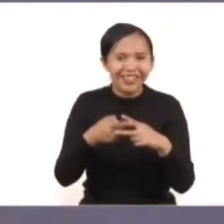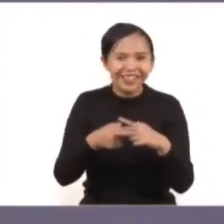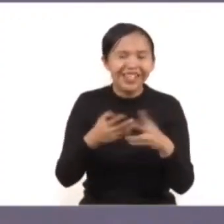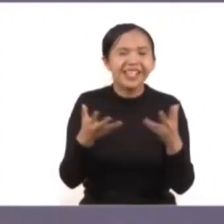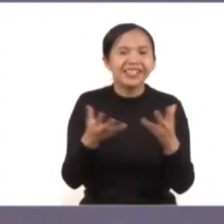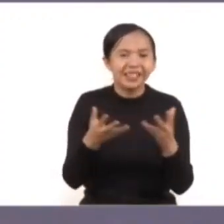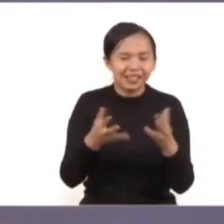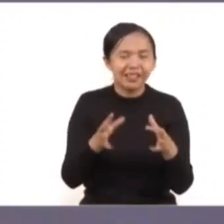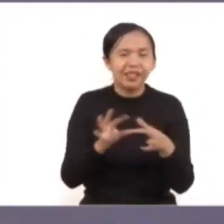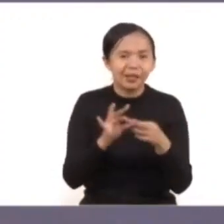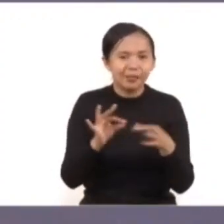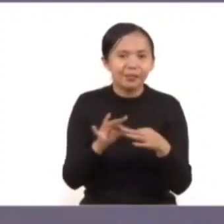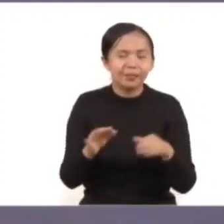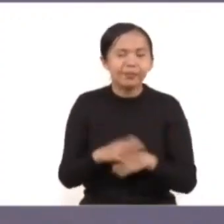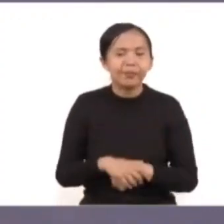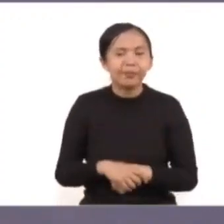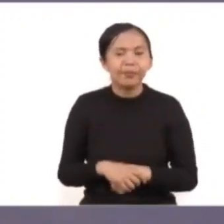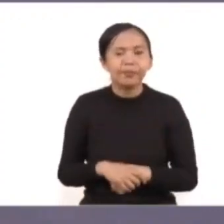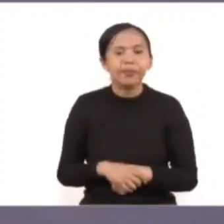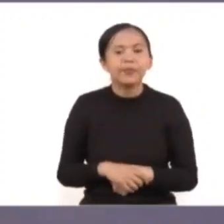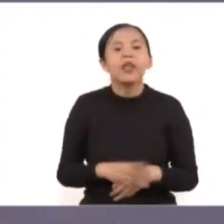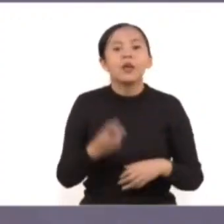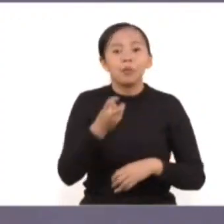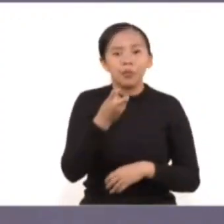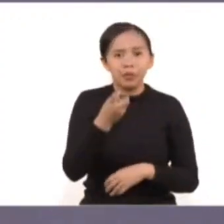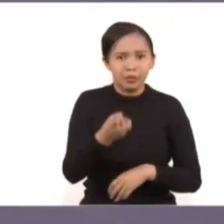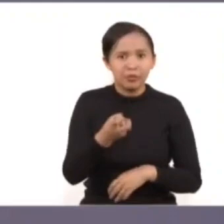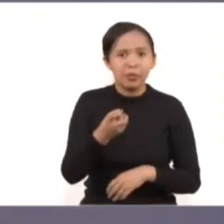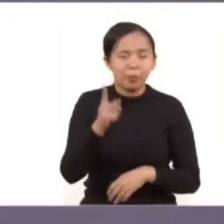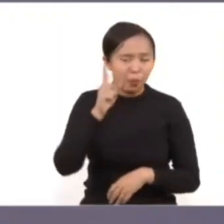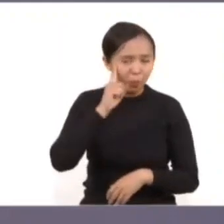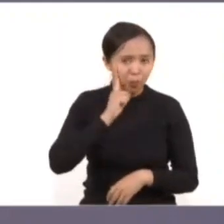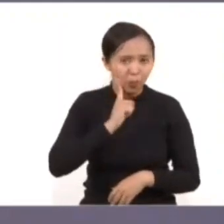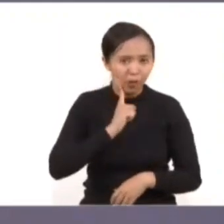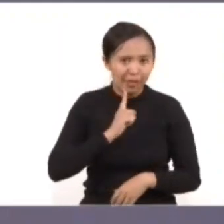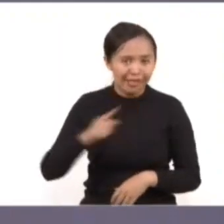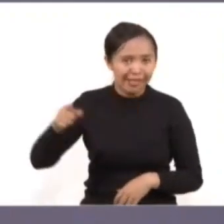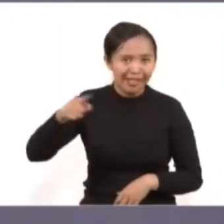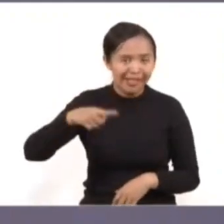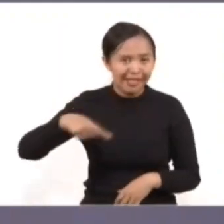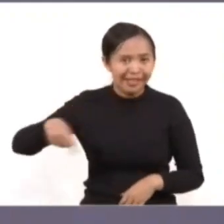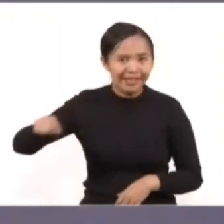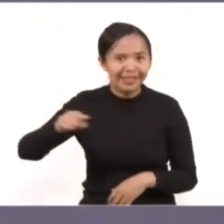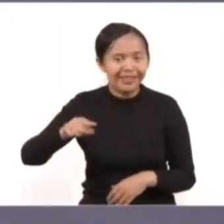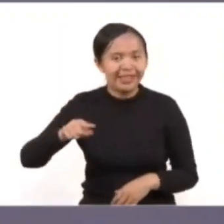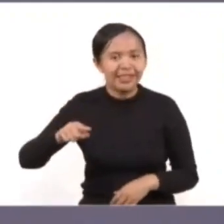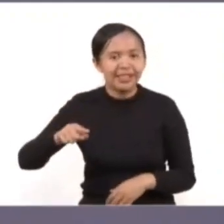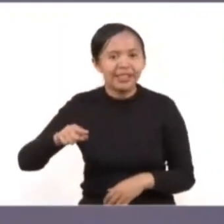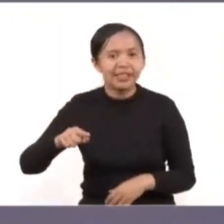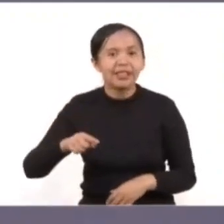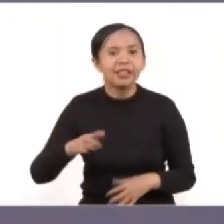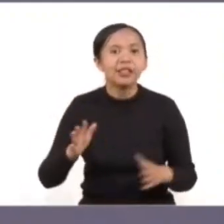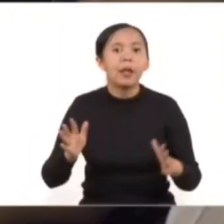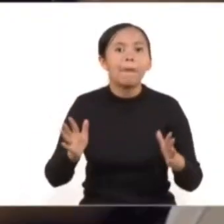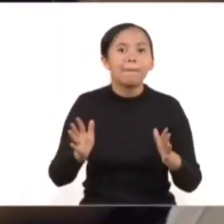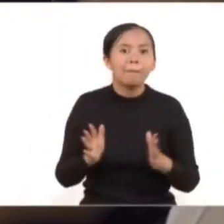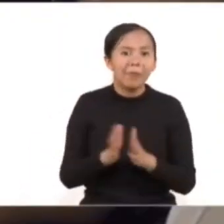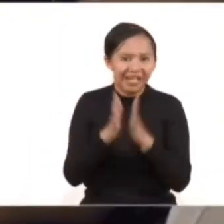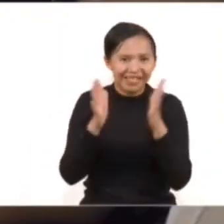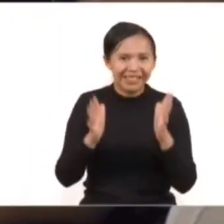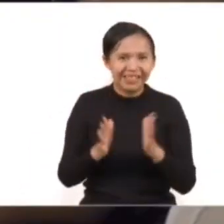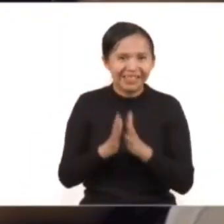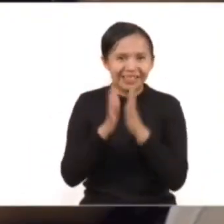para mejorarlas. Con ello, las mujeres tienen la posibilidad de continuar siendo partícipes